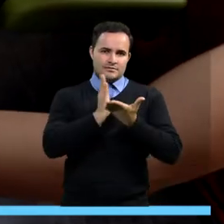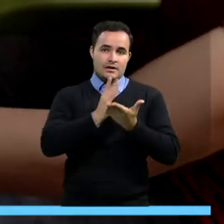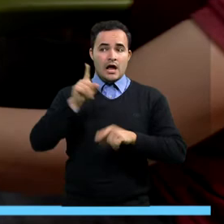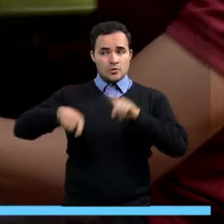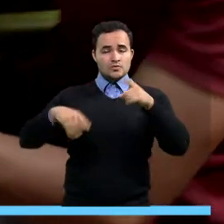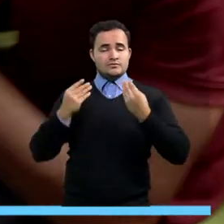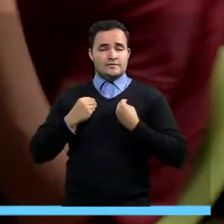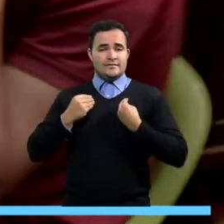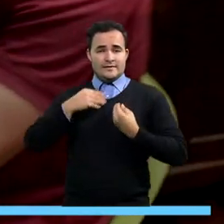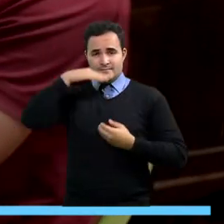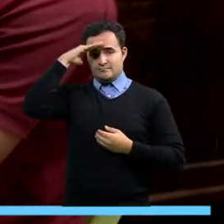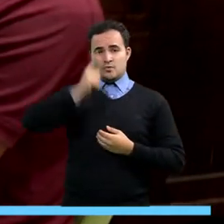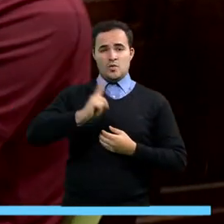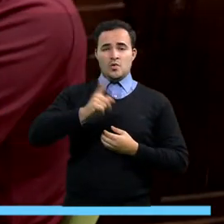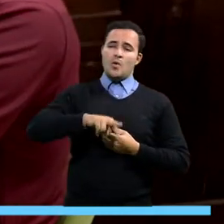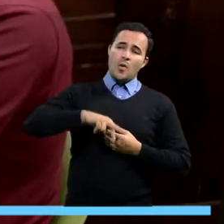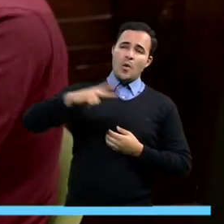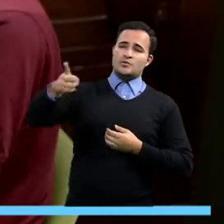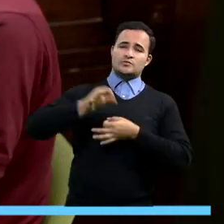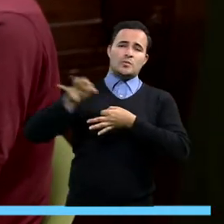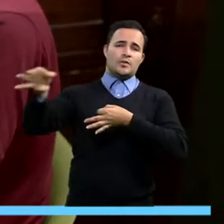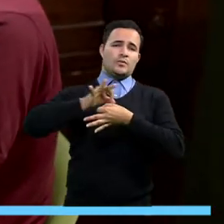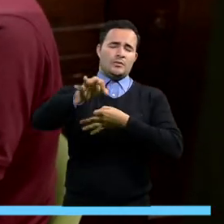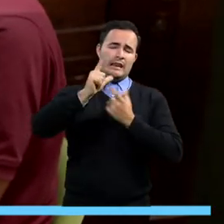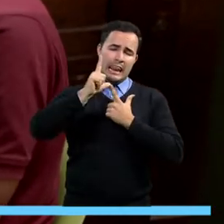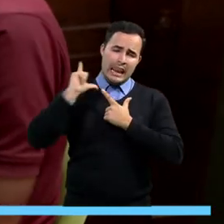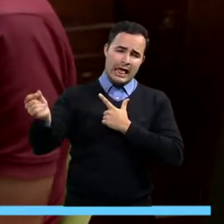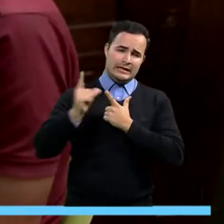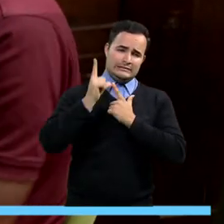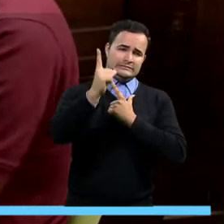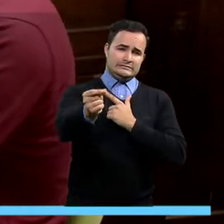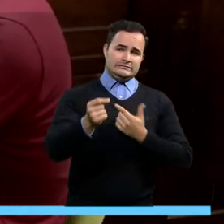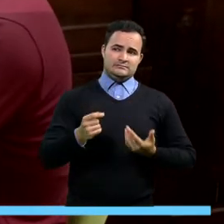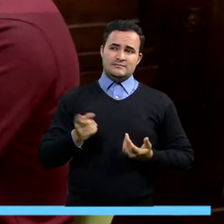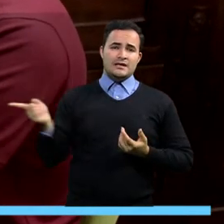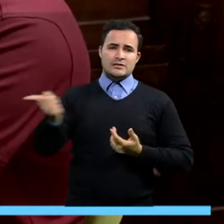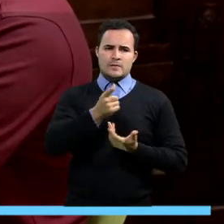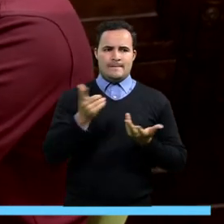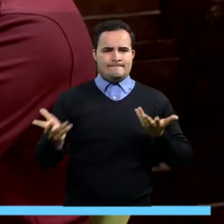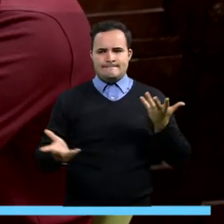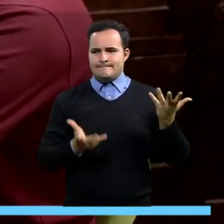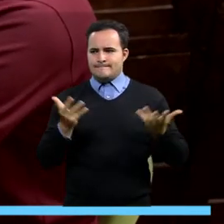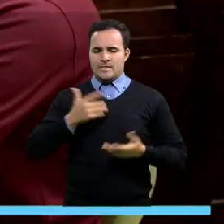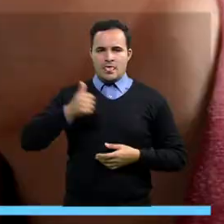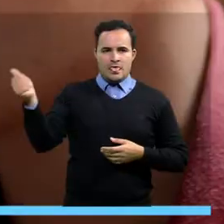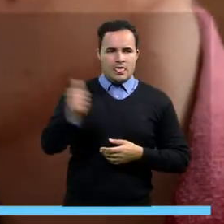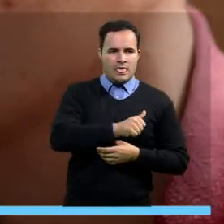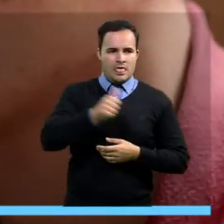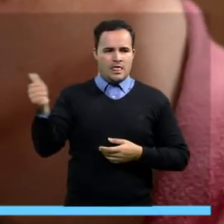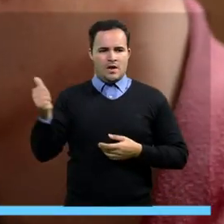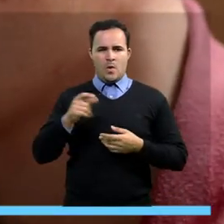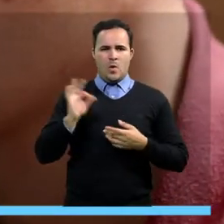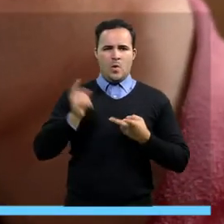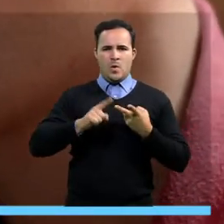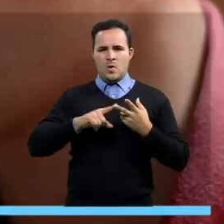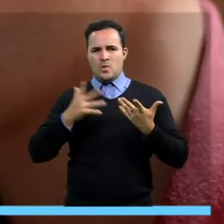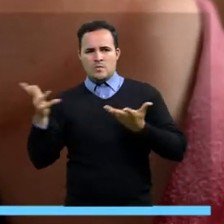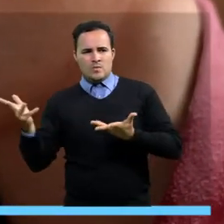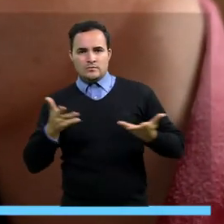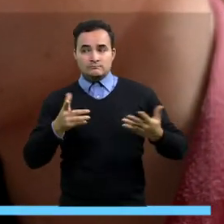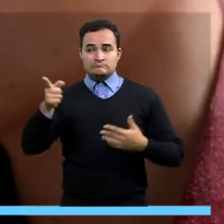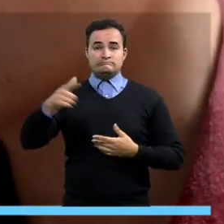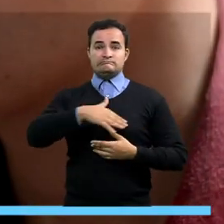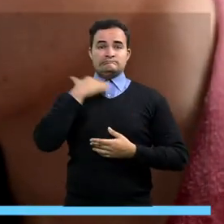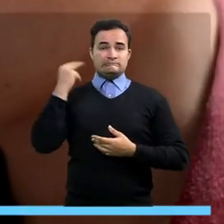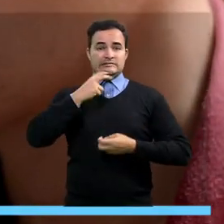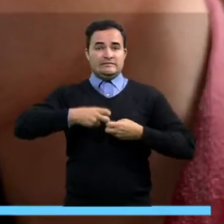porque tengo compañeros que no viven acá en Medellín como tal, sino que viven por fuera en pueblos y se veían muy colgados también por